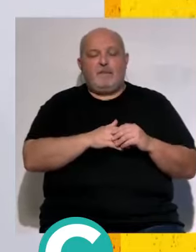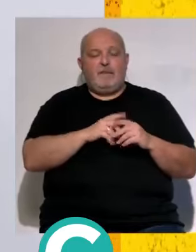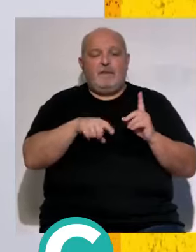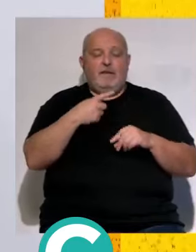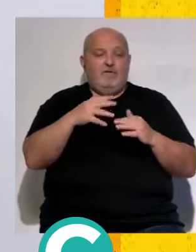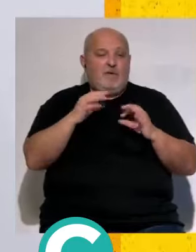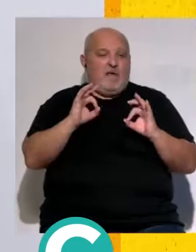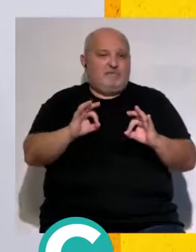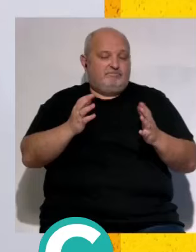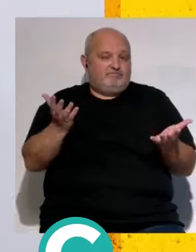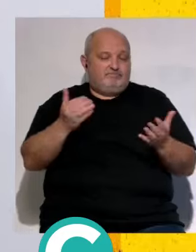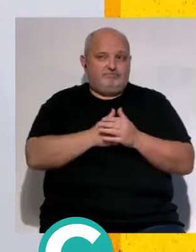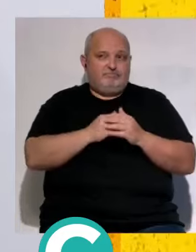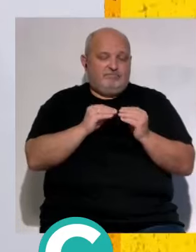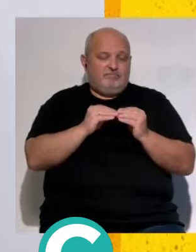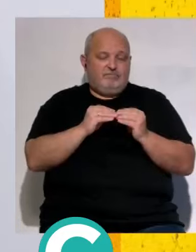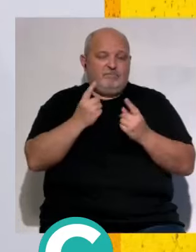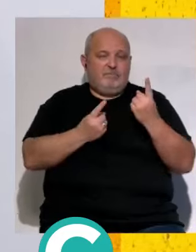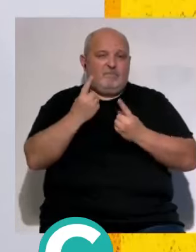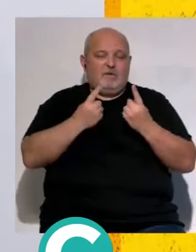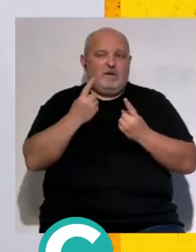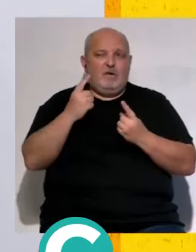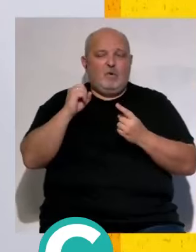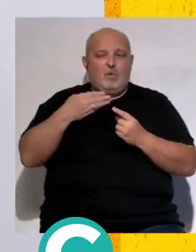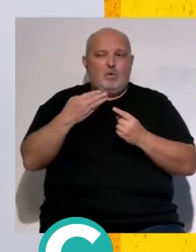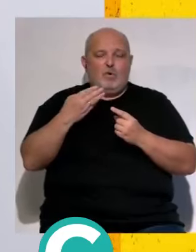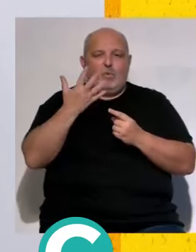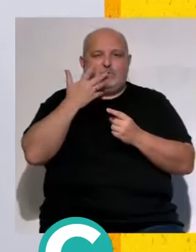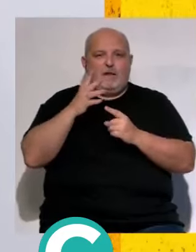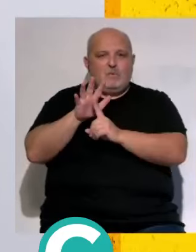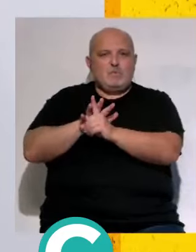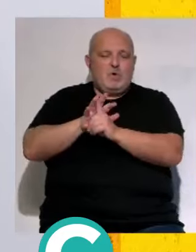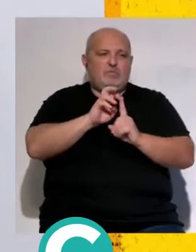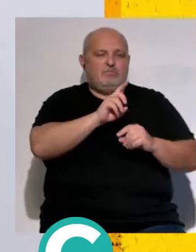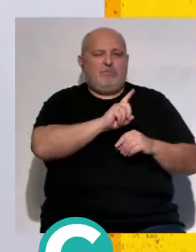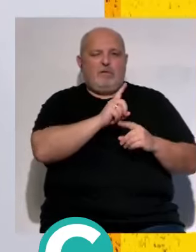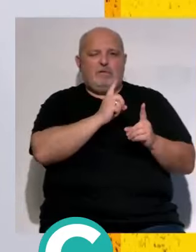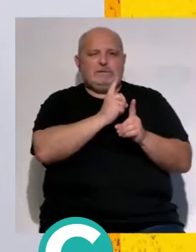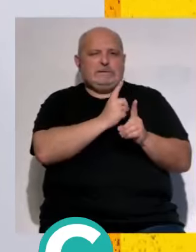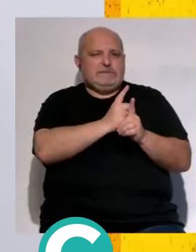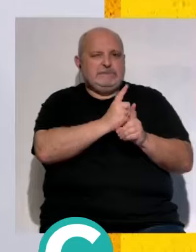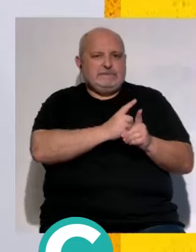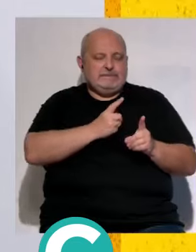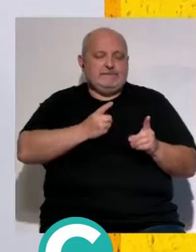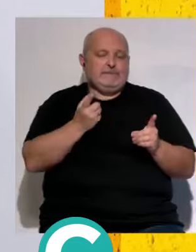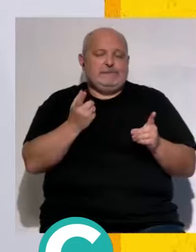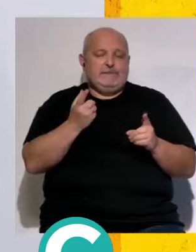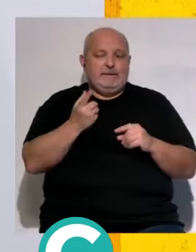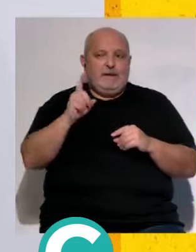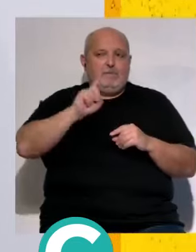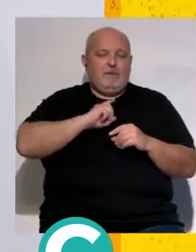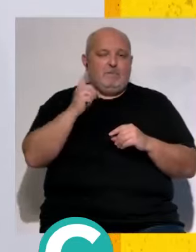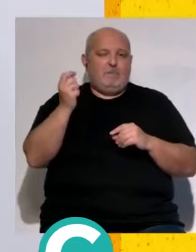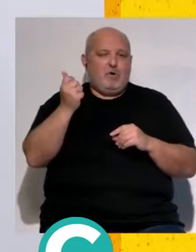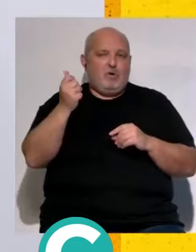este fútbol al final él maneja él maneja el club de una manera que que no todos lo compartimos pero bueno él